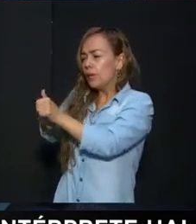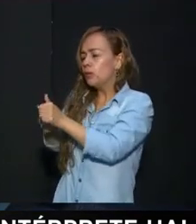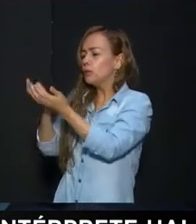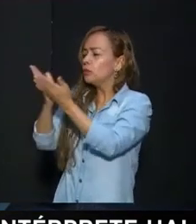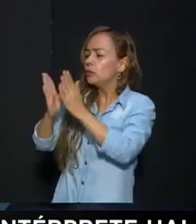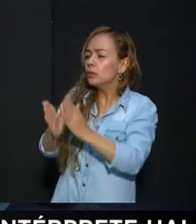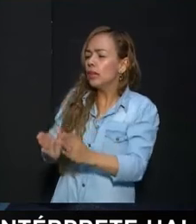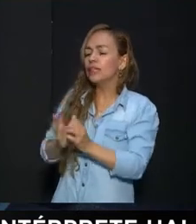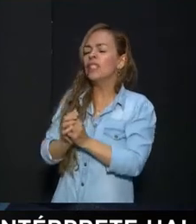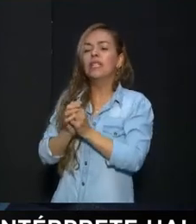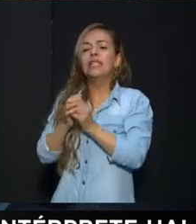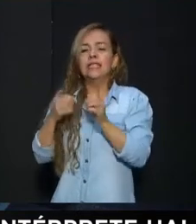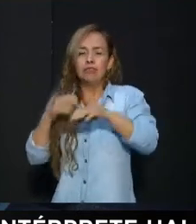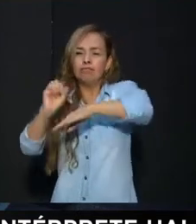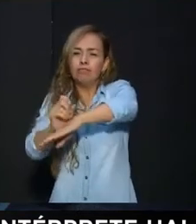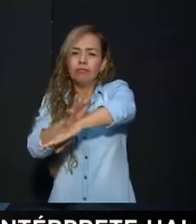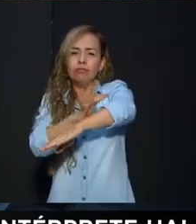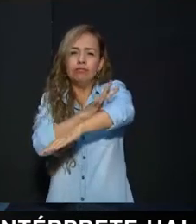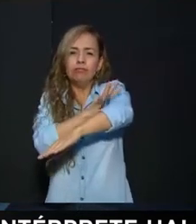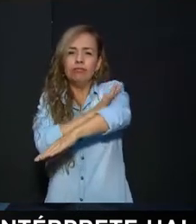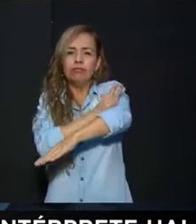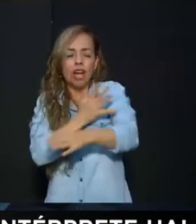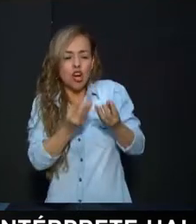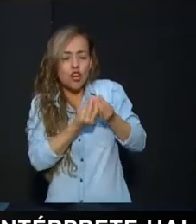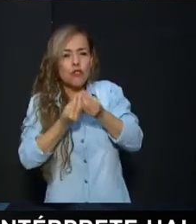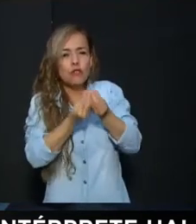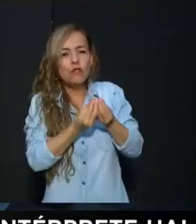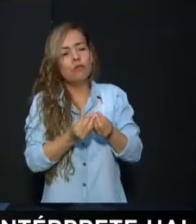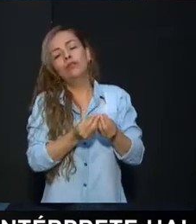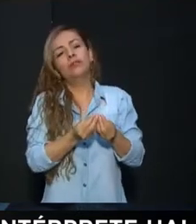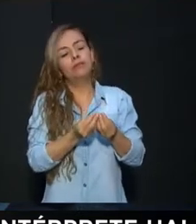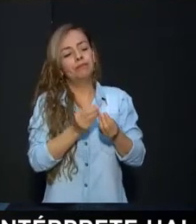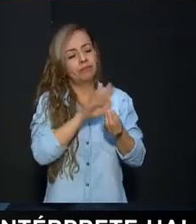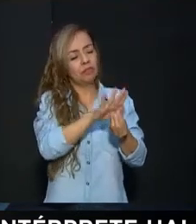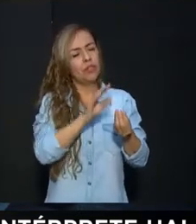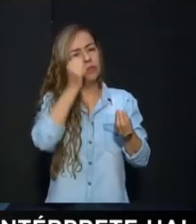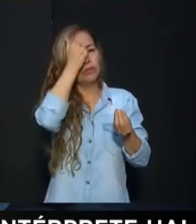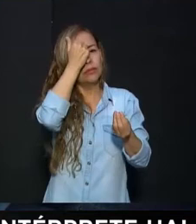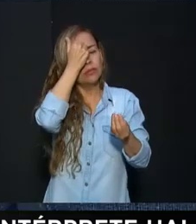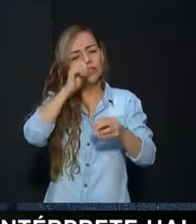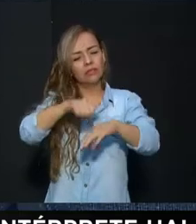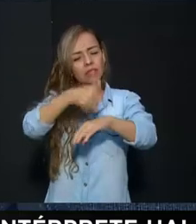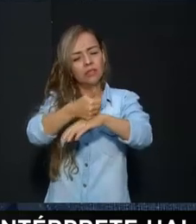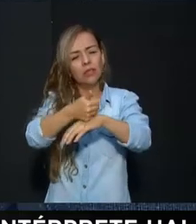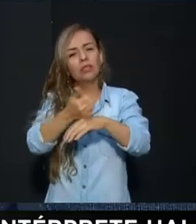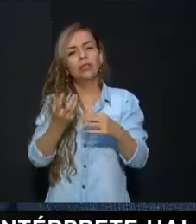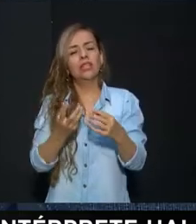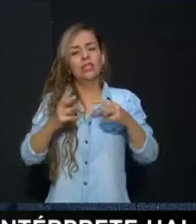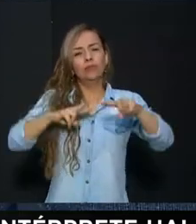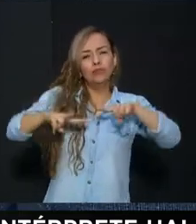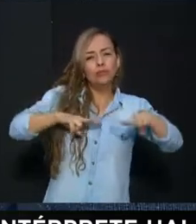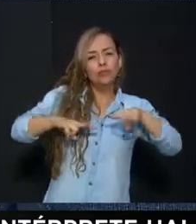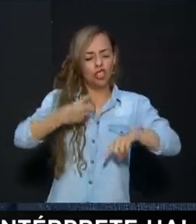En los consejos académicos Todo el trabajo de las directivas El trabajo con los docentes en el aula Y meternos,